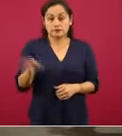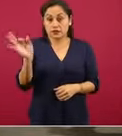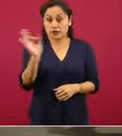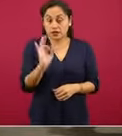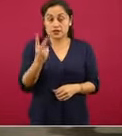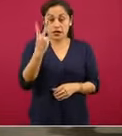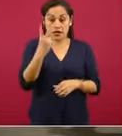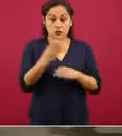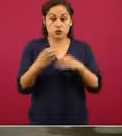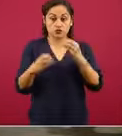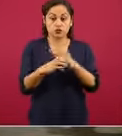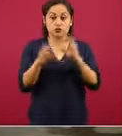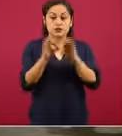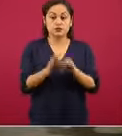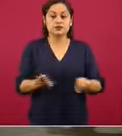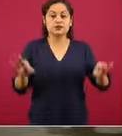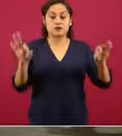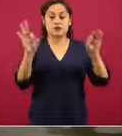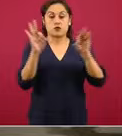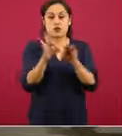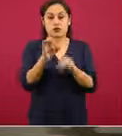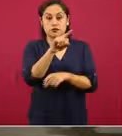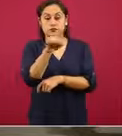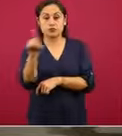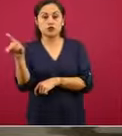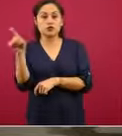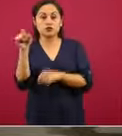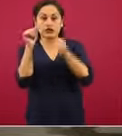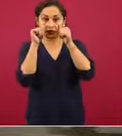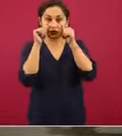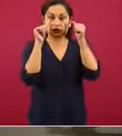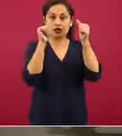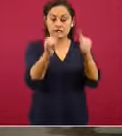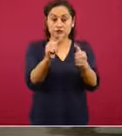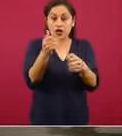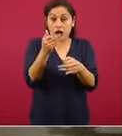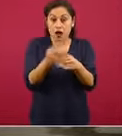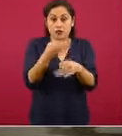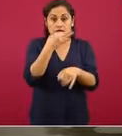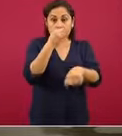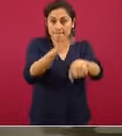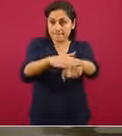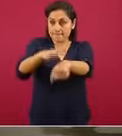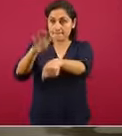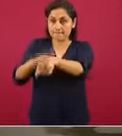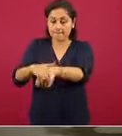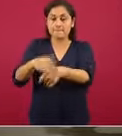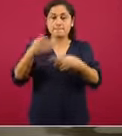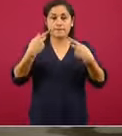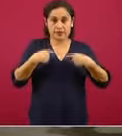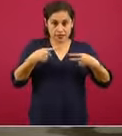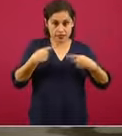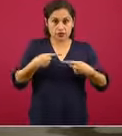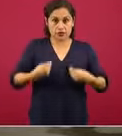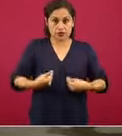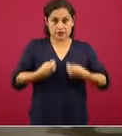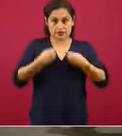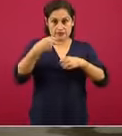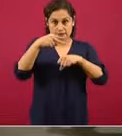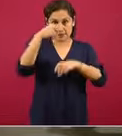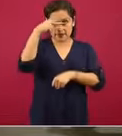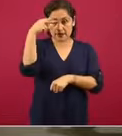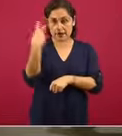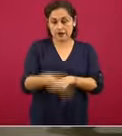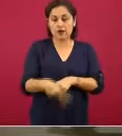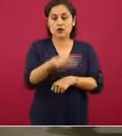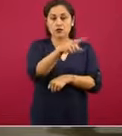componentes muy importantes que deben ir dirigido tanto a la población, y por eso me dirijo importantemente a la población, a la población